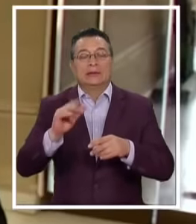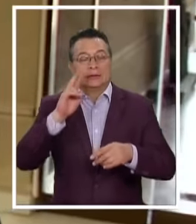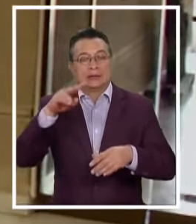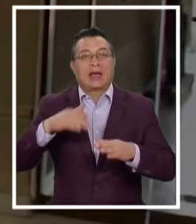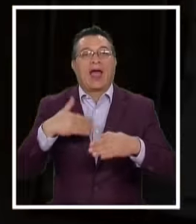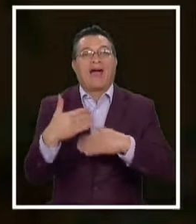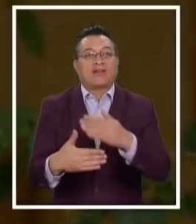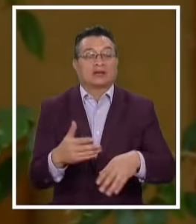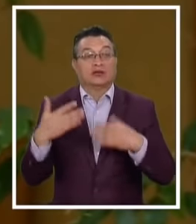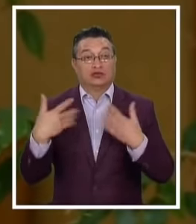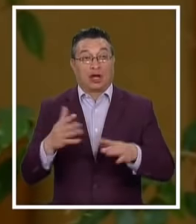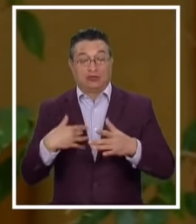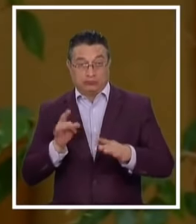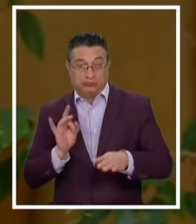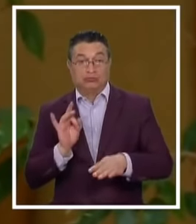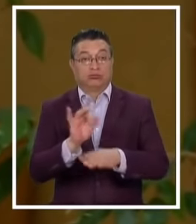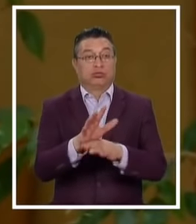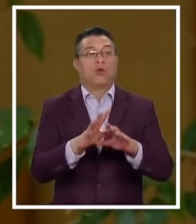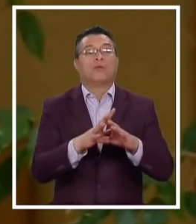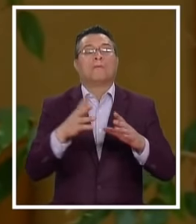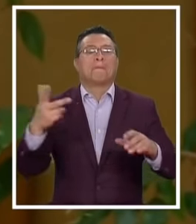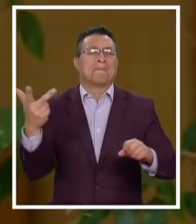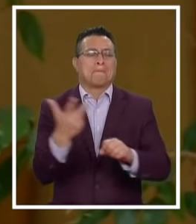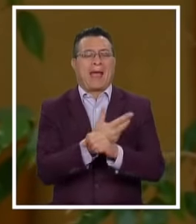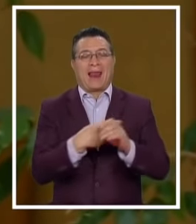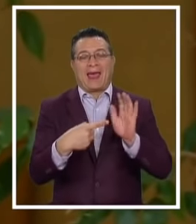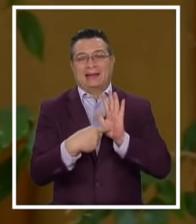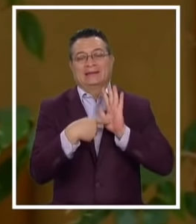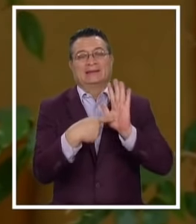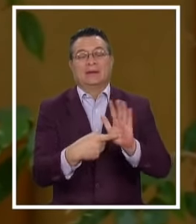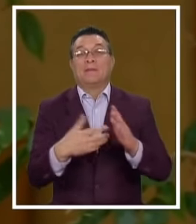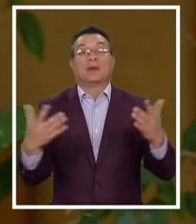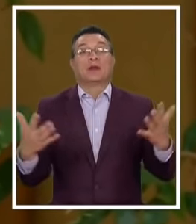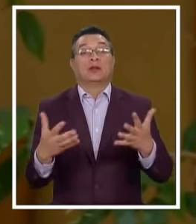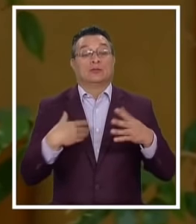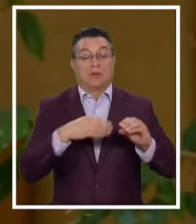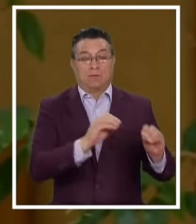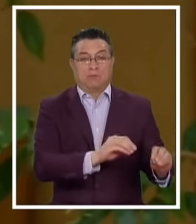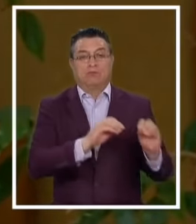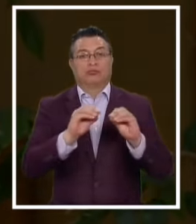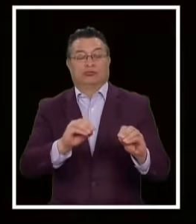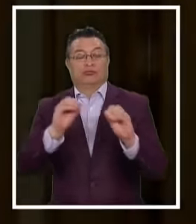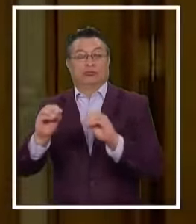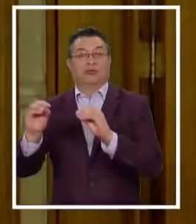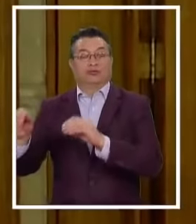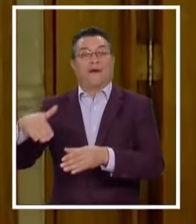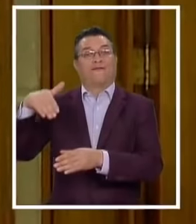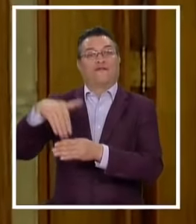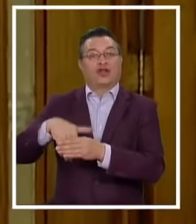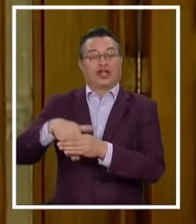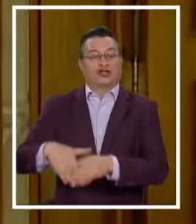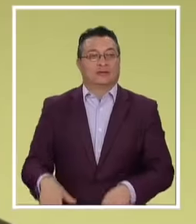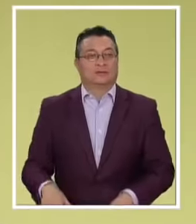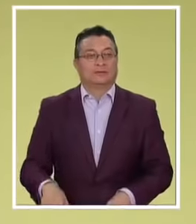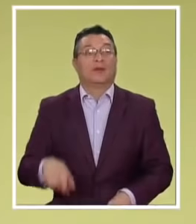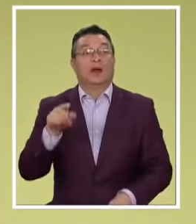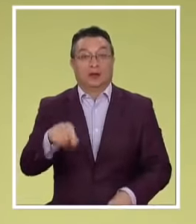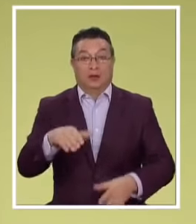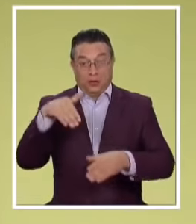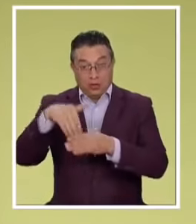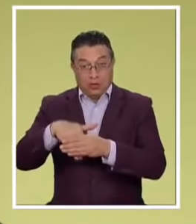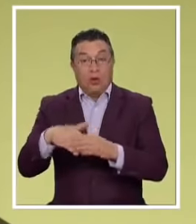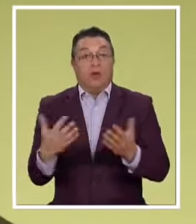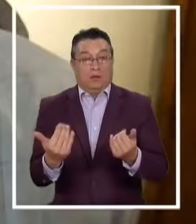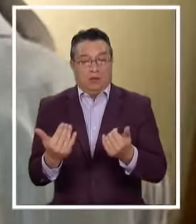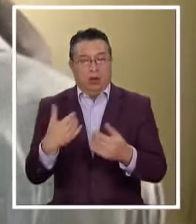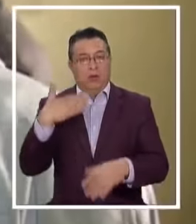Le estamos enviando una muy mala señal de que estemos postergando una votación A esa hora todo indicaba que la votación